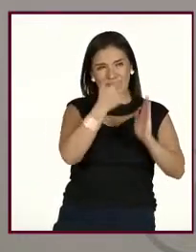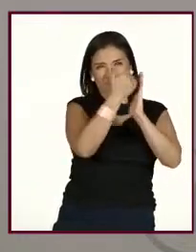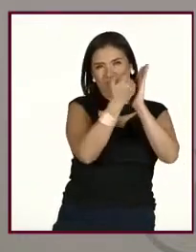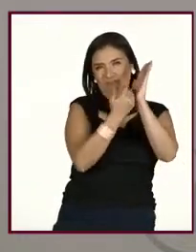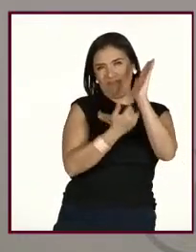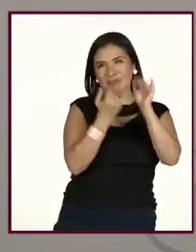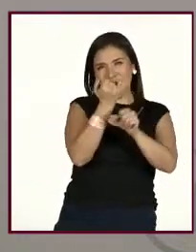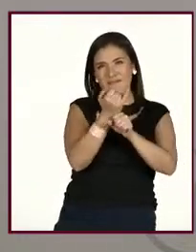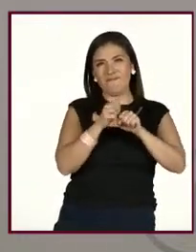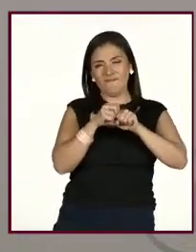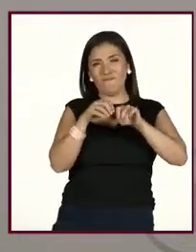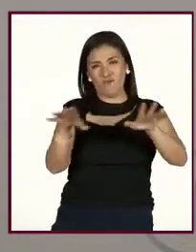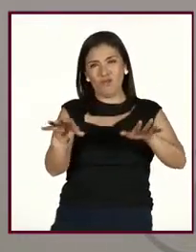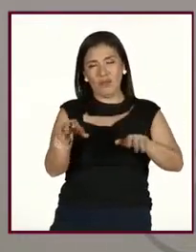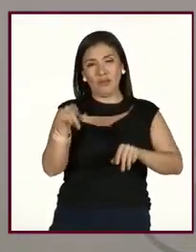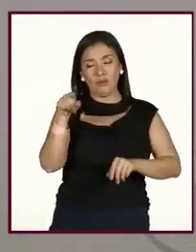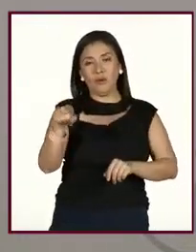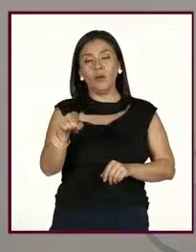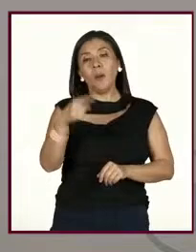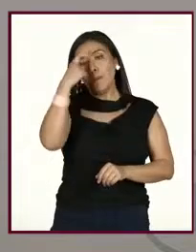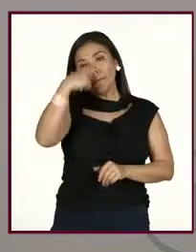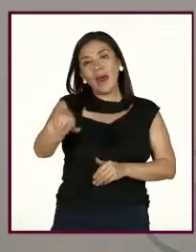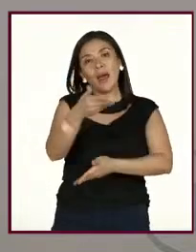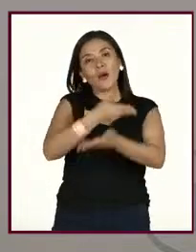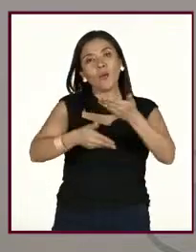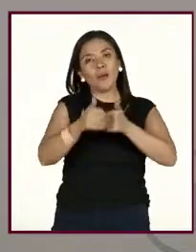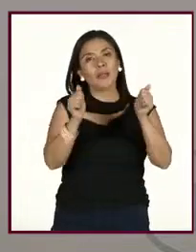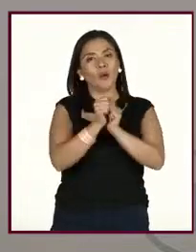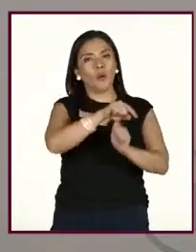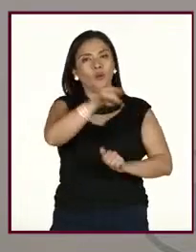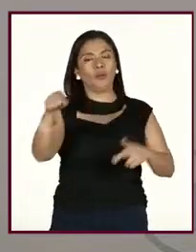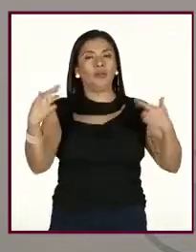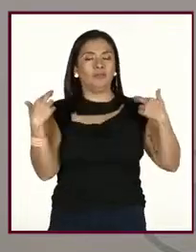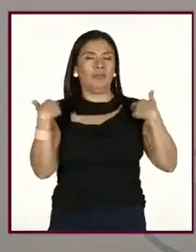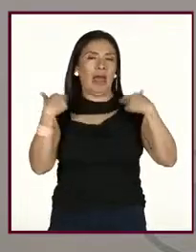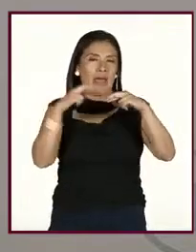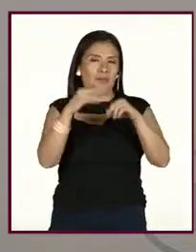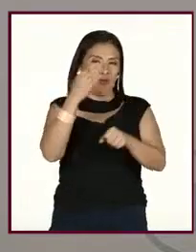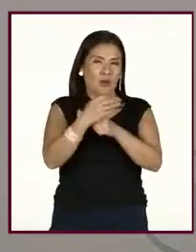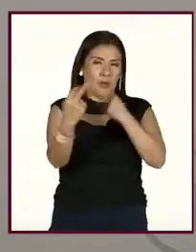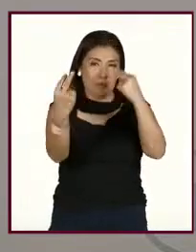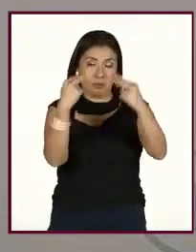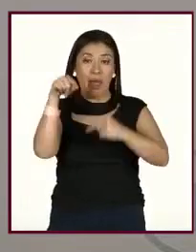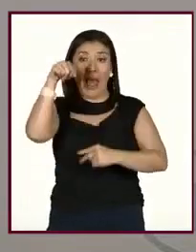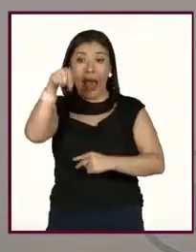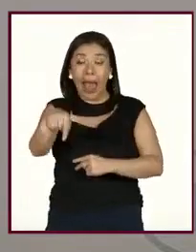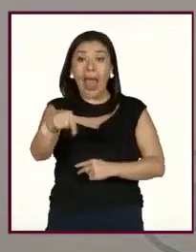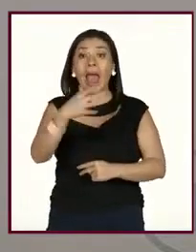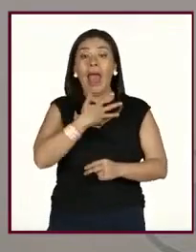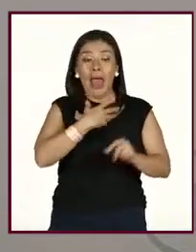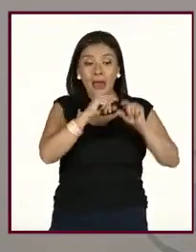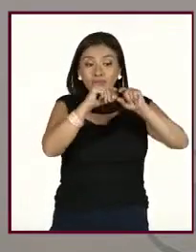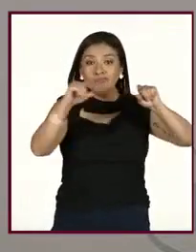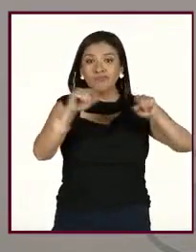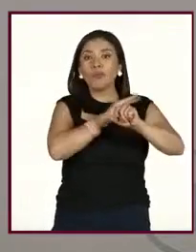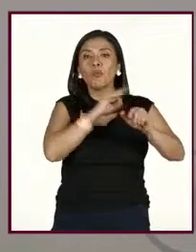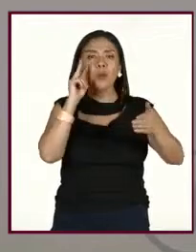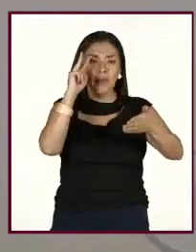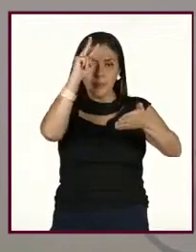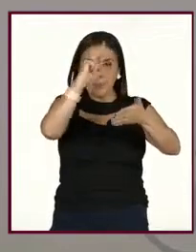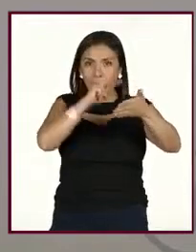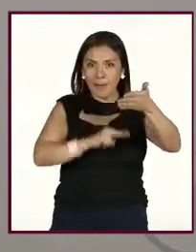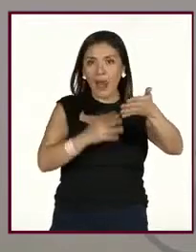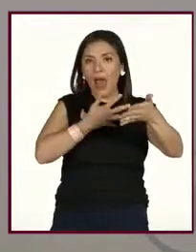que les podemos compartir a los docentes que nos están viendo, ahí pueden revisarlos